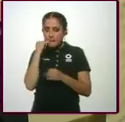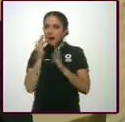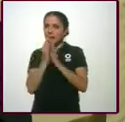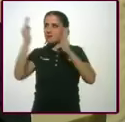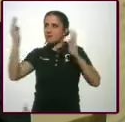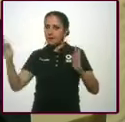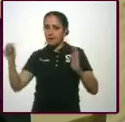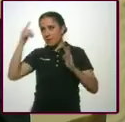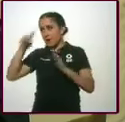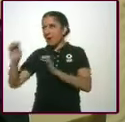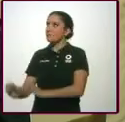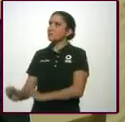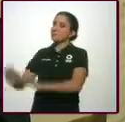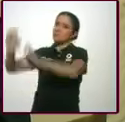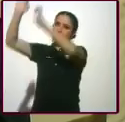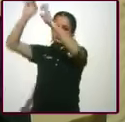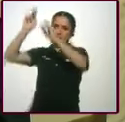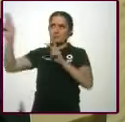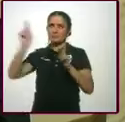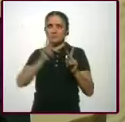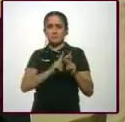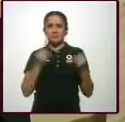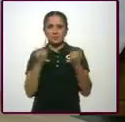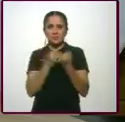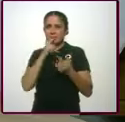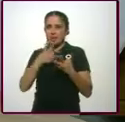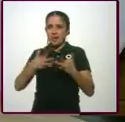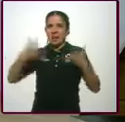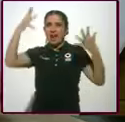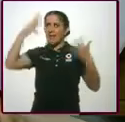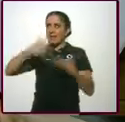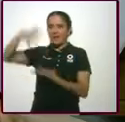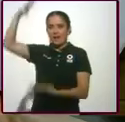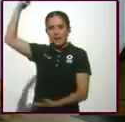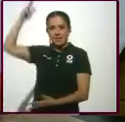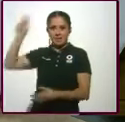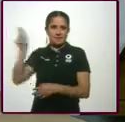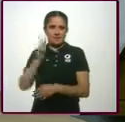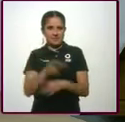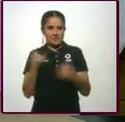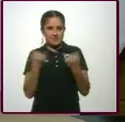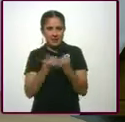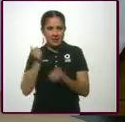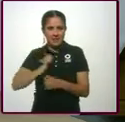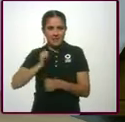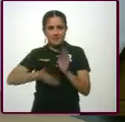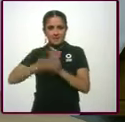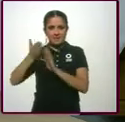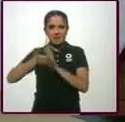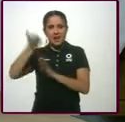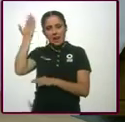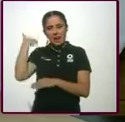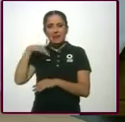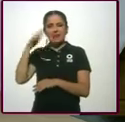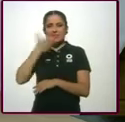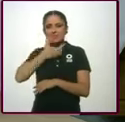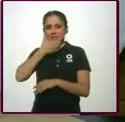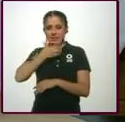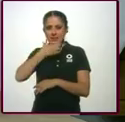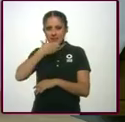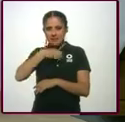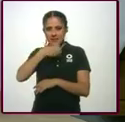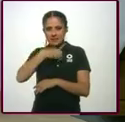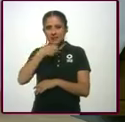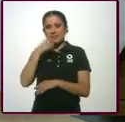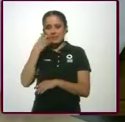se viera... Sí, esa fue de la época, ¿no? Sí, de la época, sí. De la época cardenista, que fue cuando se inició los